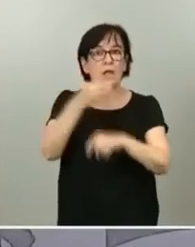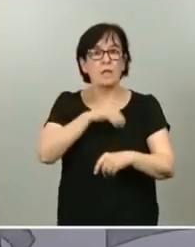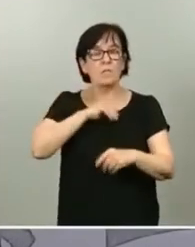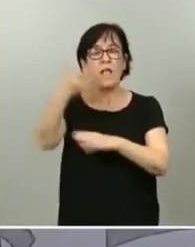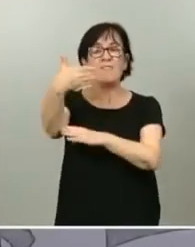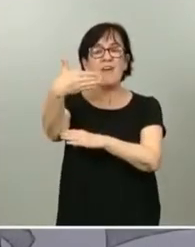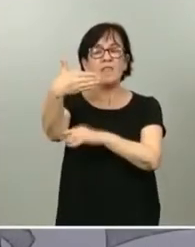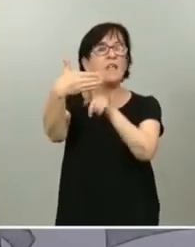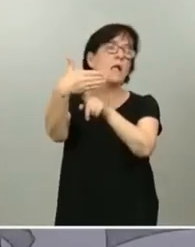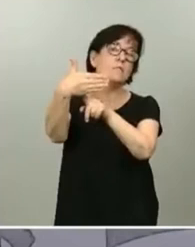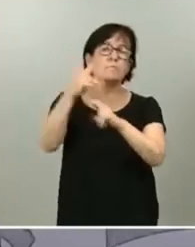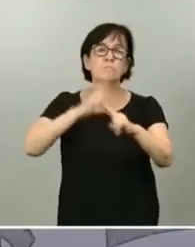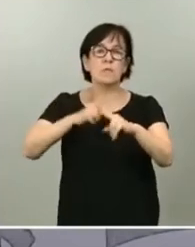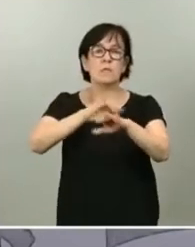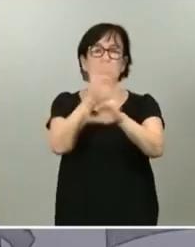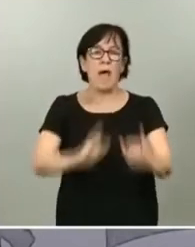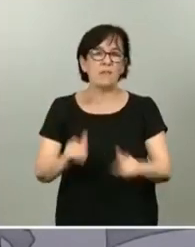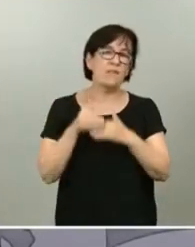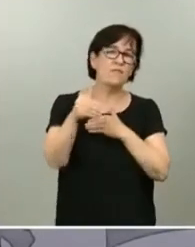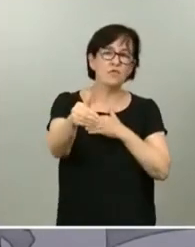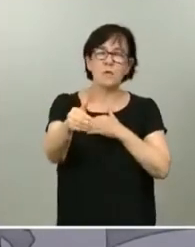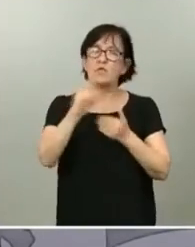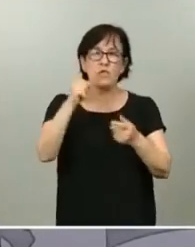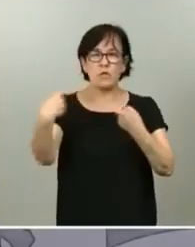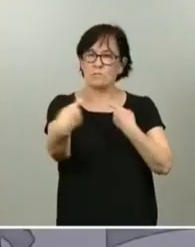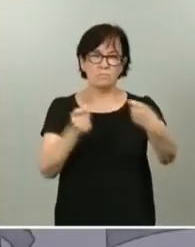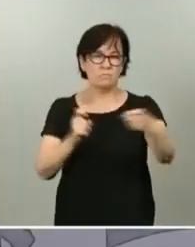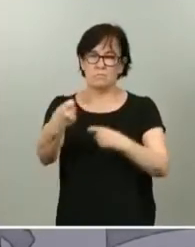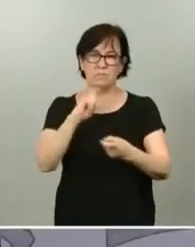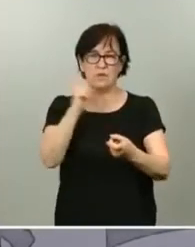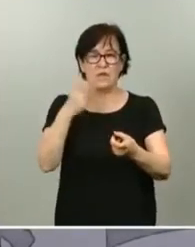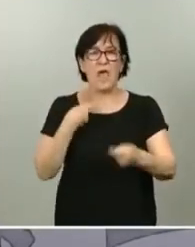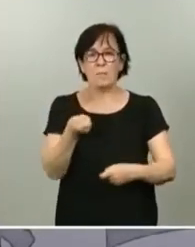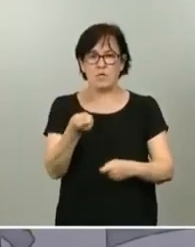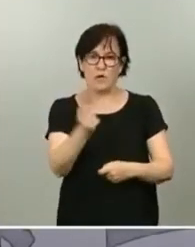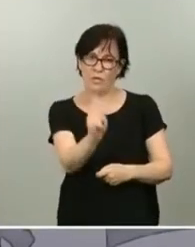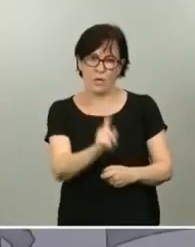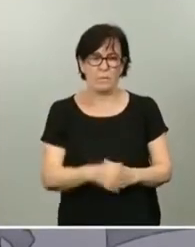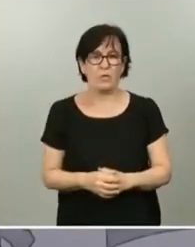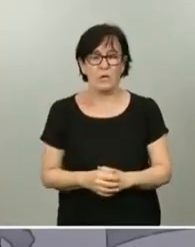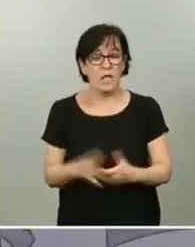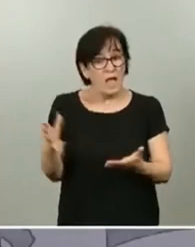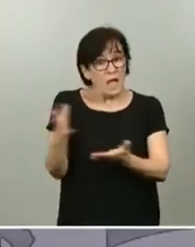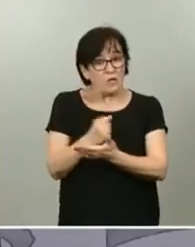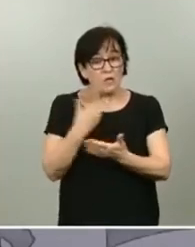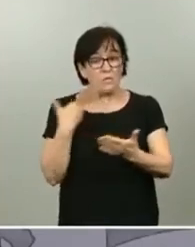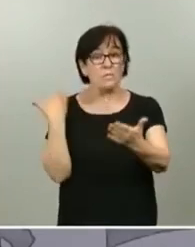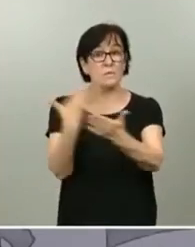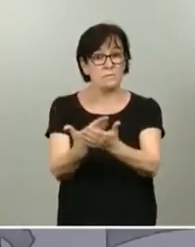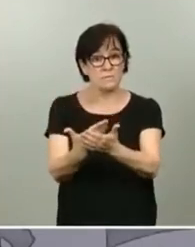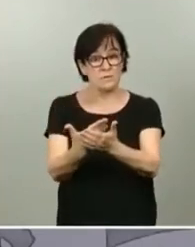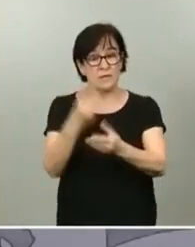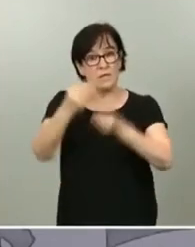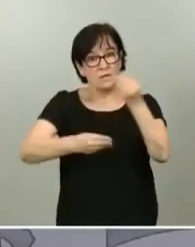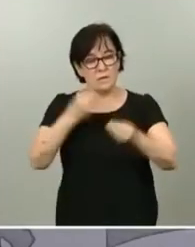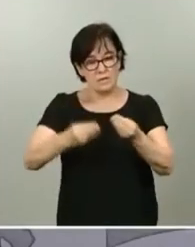paz, de futuro, nunca de división ni mucho menos de provocación. A todos les propongo que complementemos o completemos,